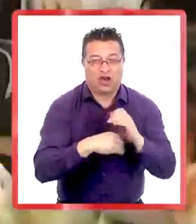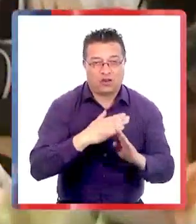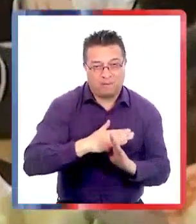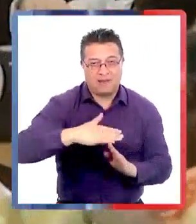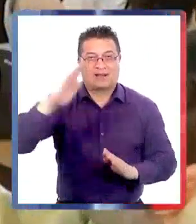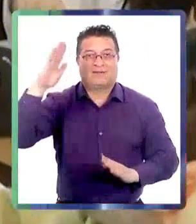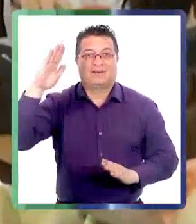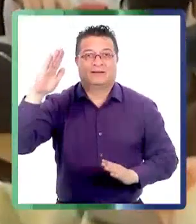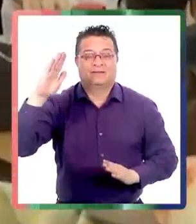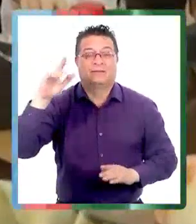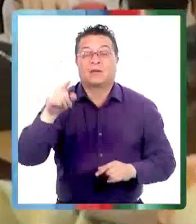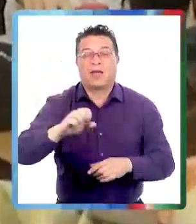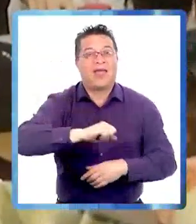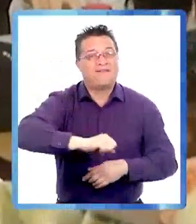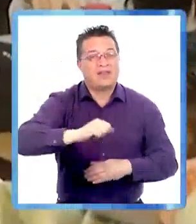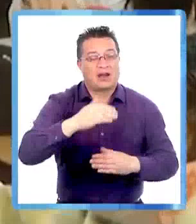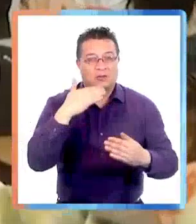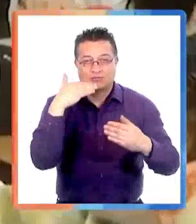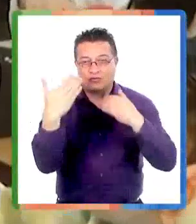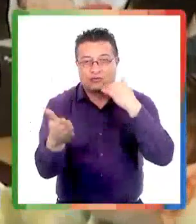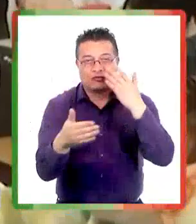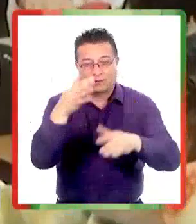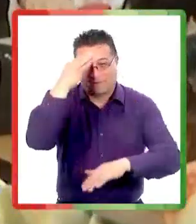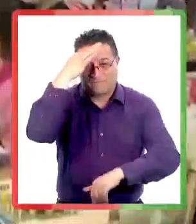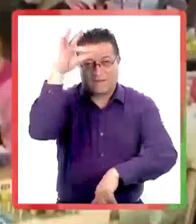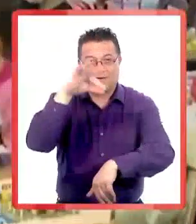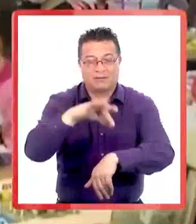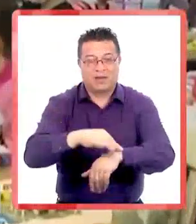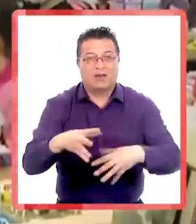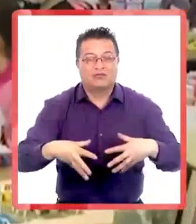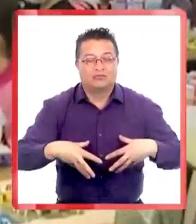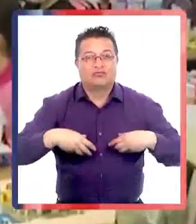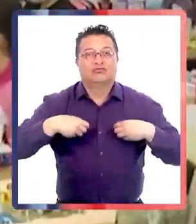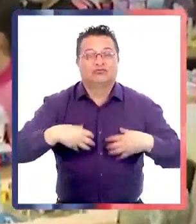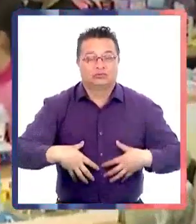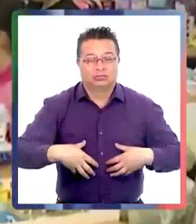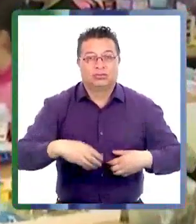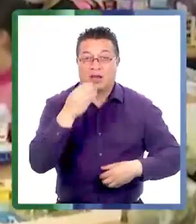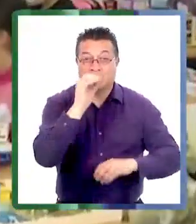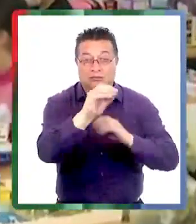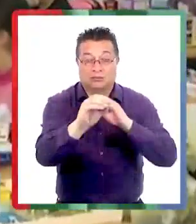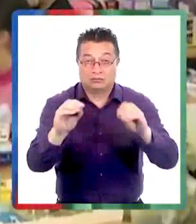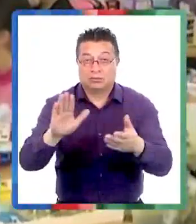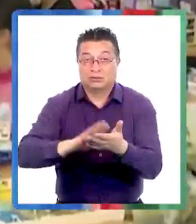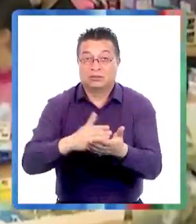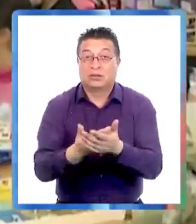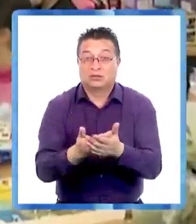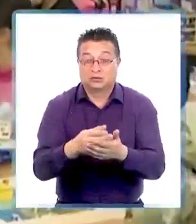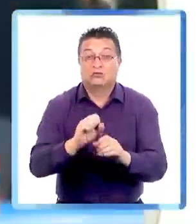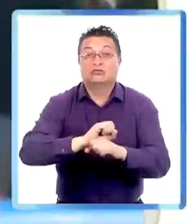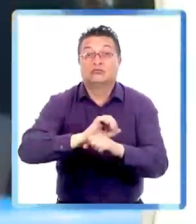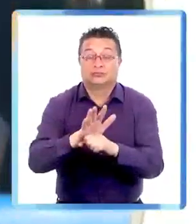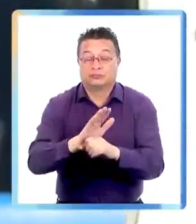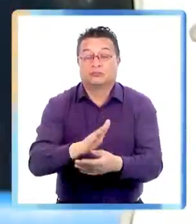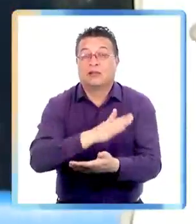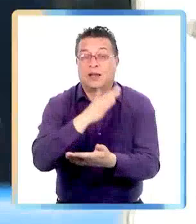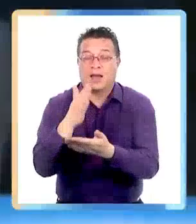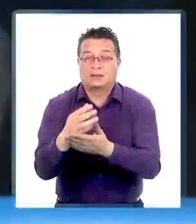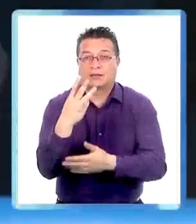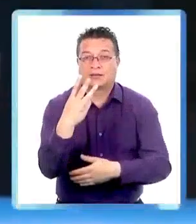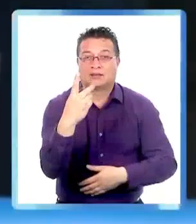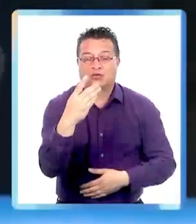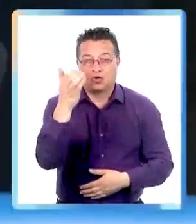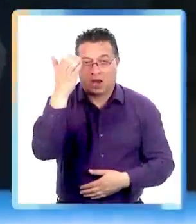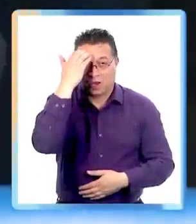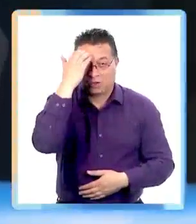todos los estudiantes desde los cinco años de edad. El objetivo es evitar los contagios de enfermedades respiratorias. La alerta sanitaria por COVID